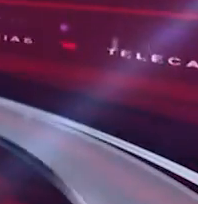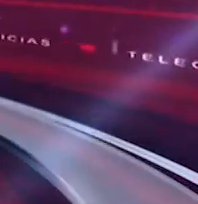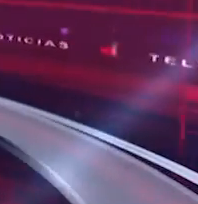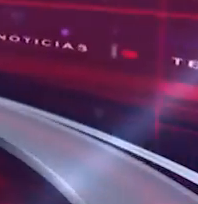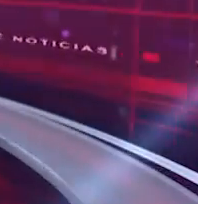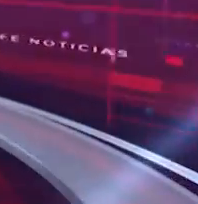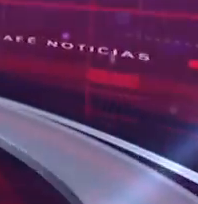¡Suscríbete al canal! ¡Suscríbete al canal! al